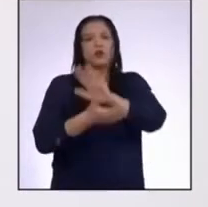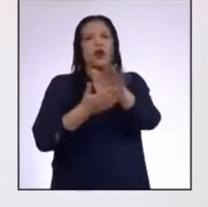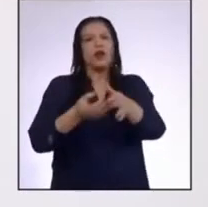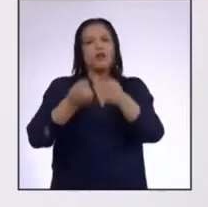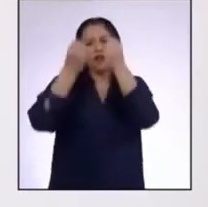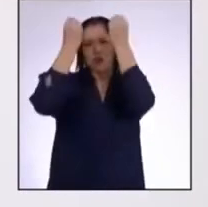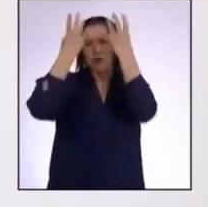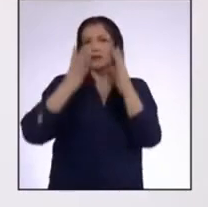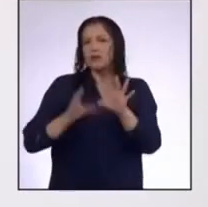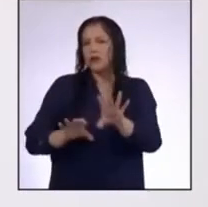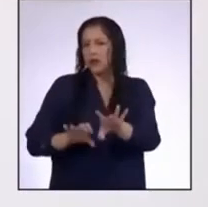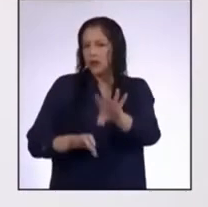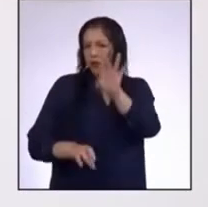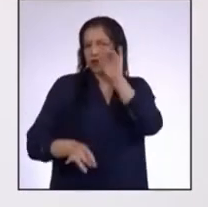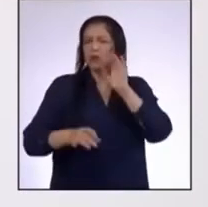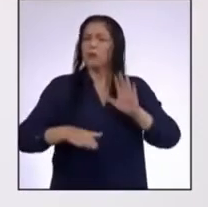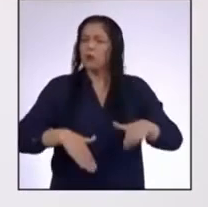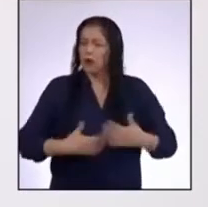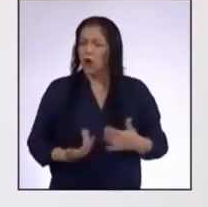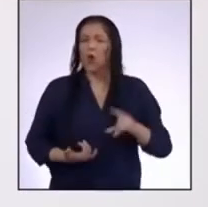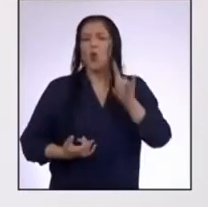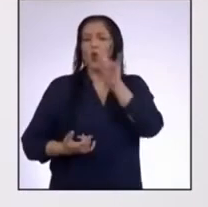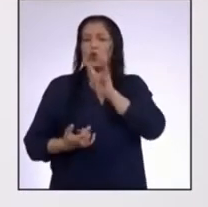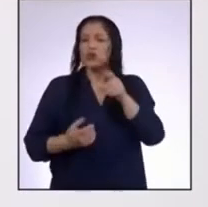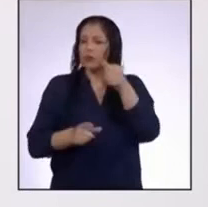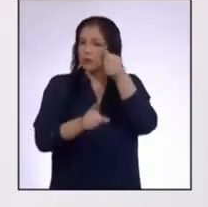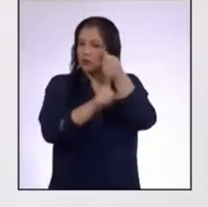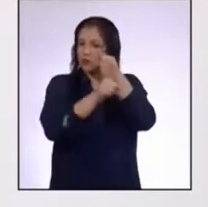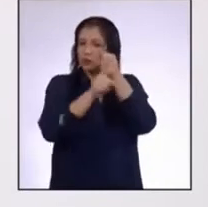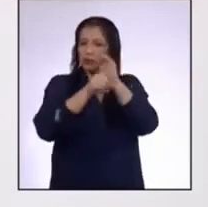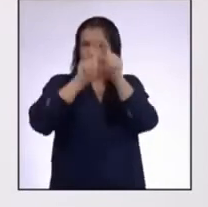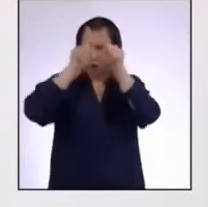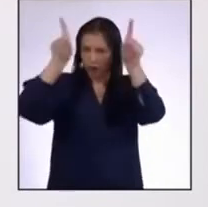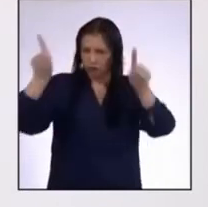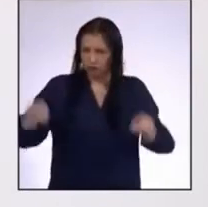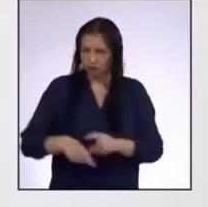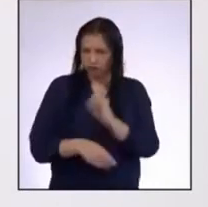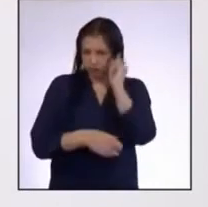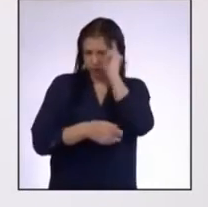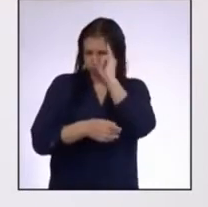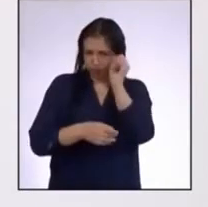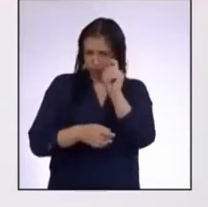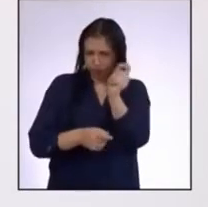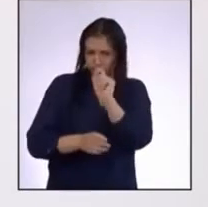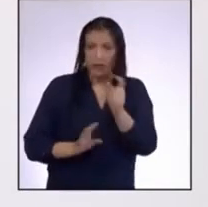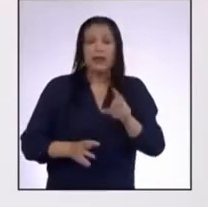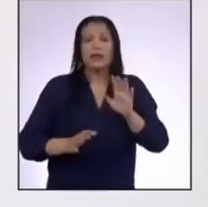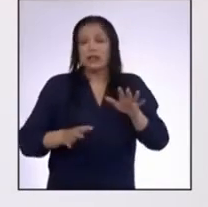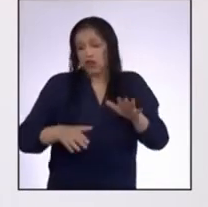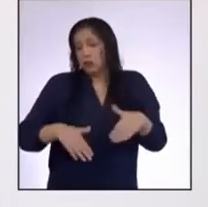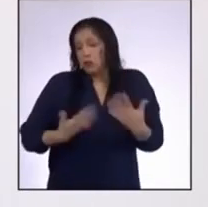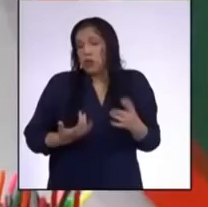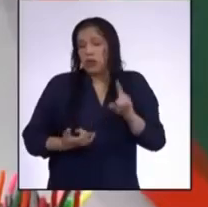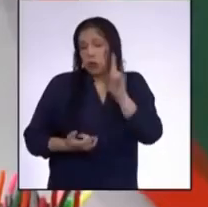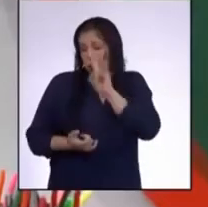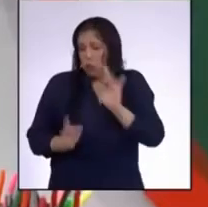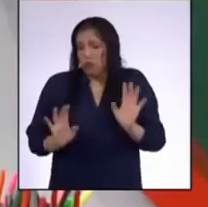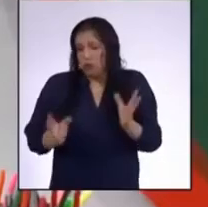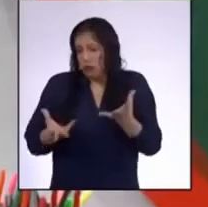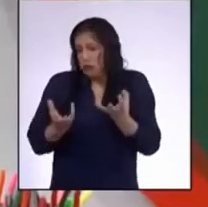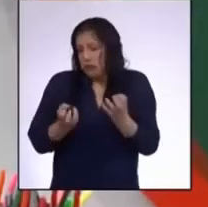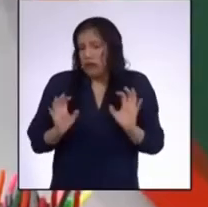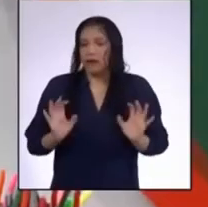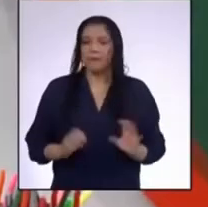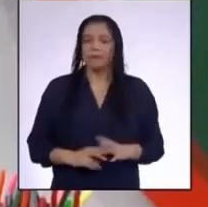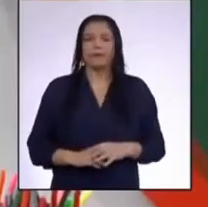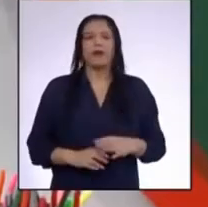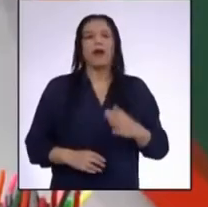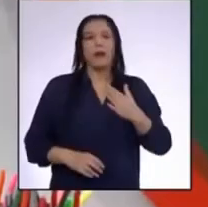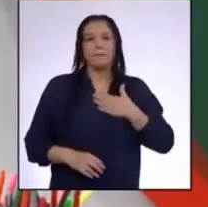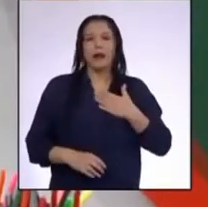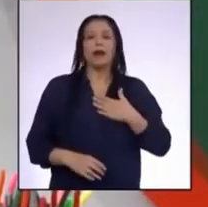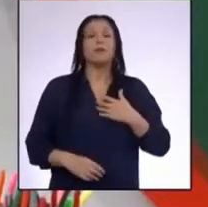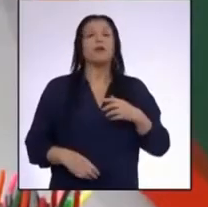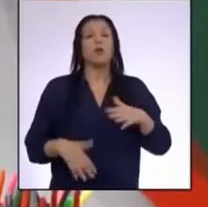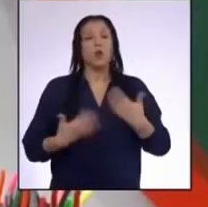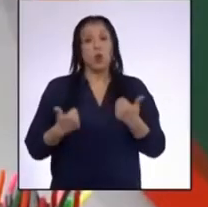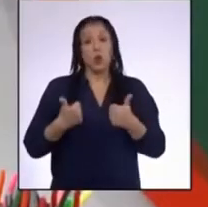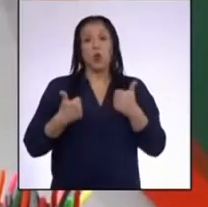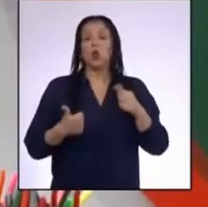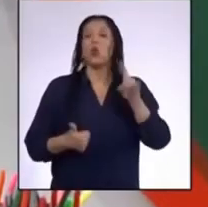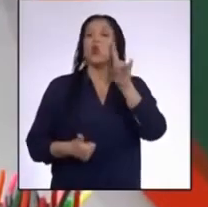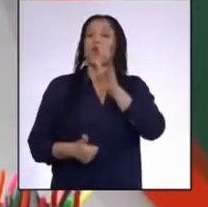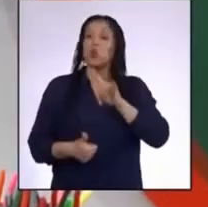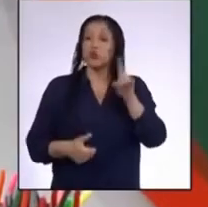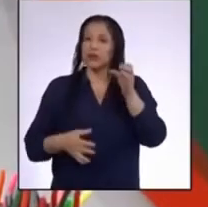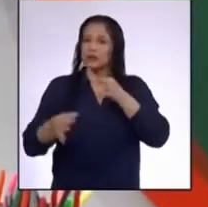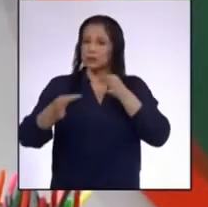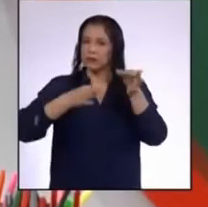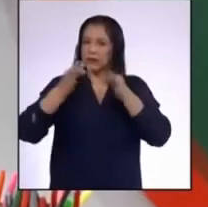que han encontrado les será útil para su infografía si es que deciden utilizarla Profesora, para mí sí fue útil la